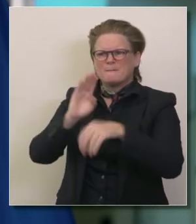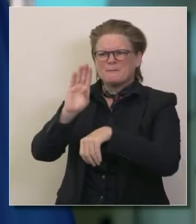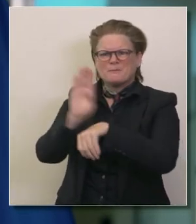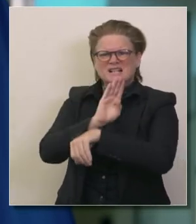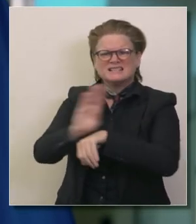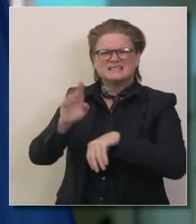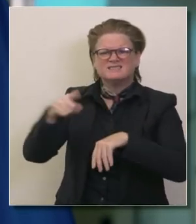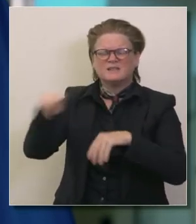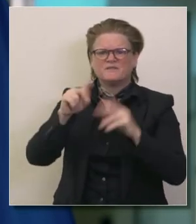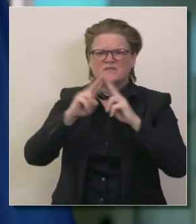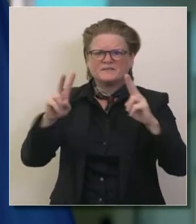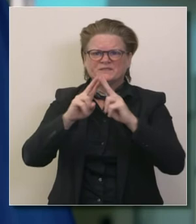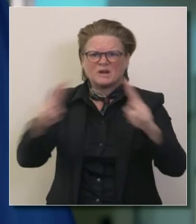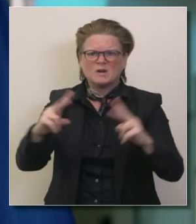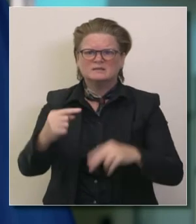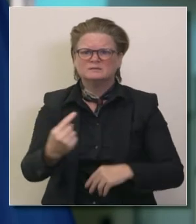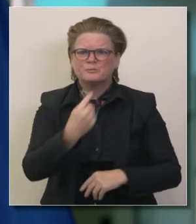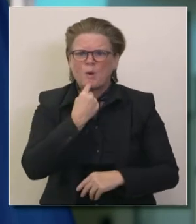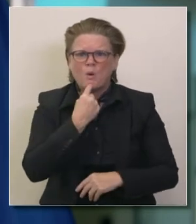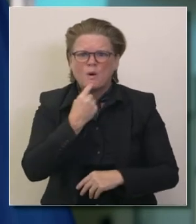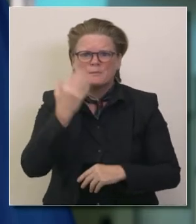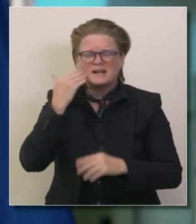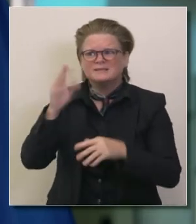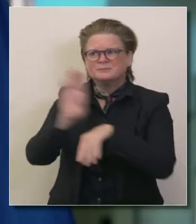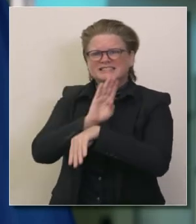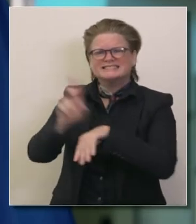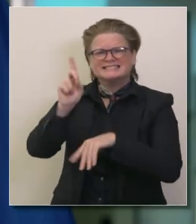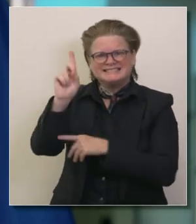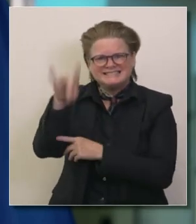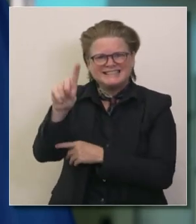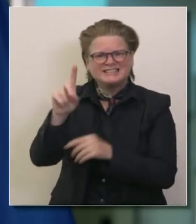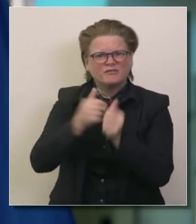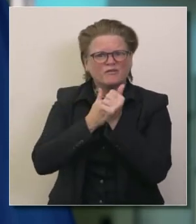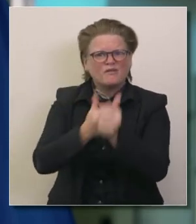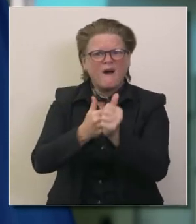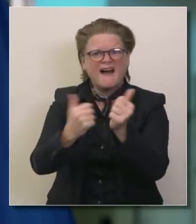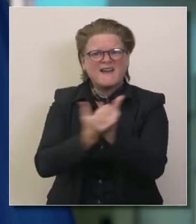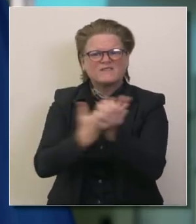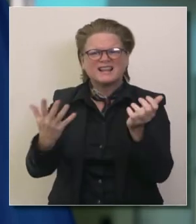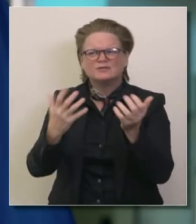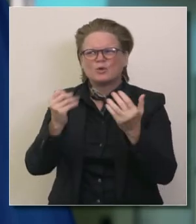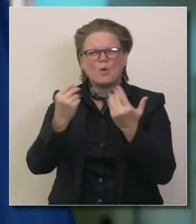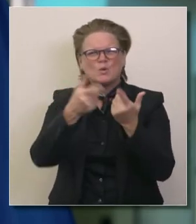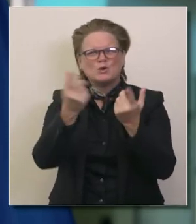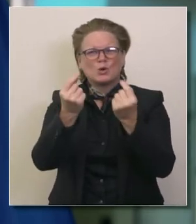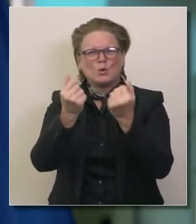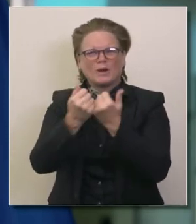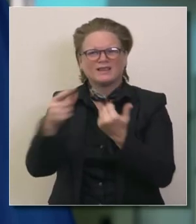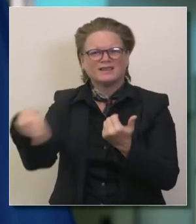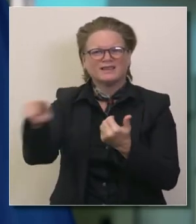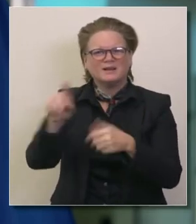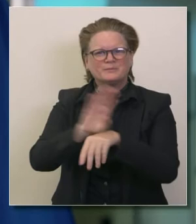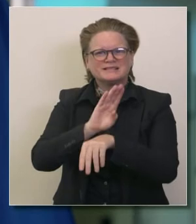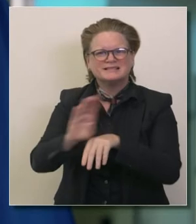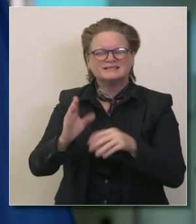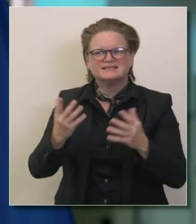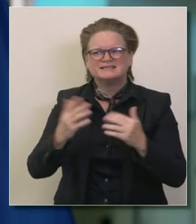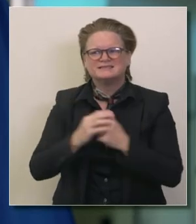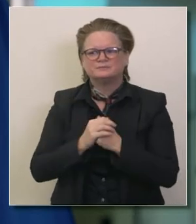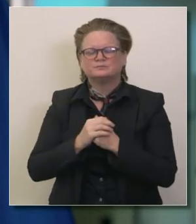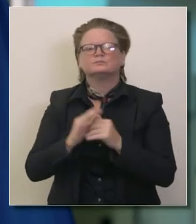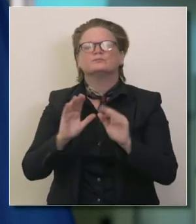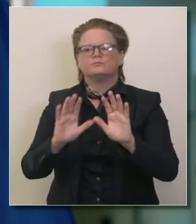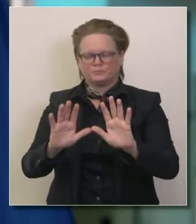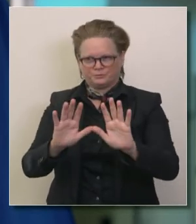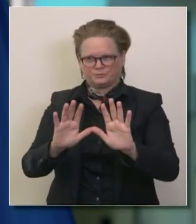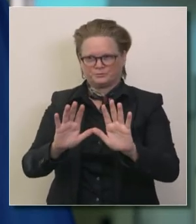desesperadas, confundidas y enojadas lo dije el viernes y lo dije el lunes y lo voy a reiterar hoy estoy